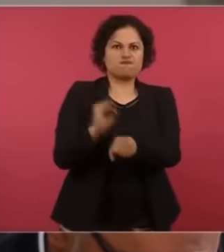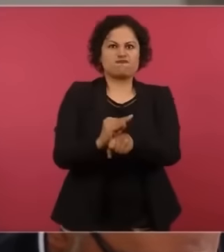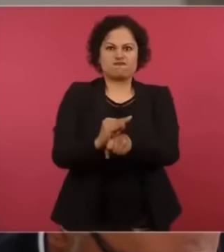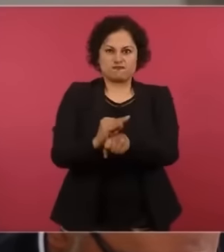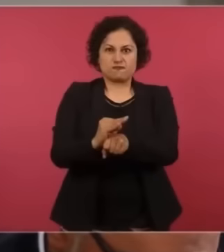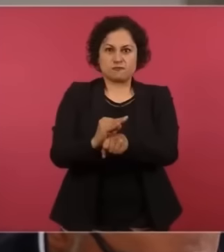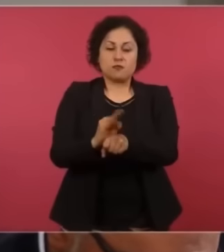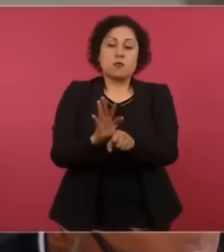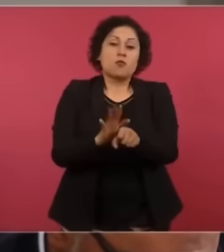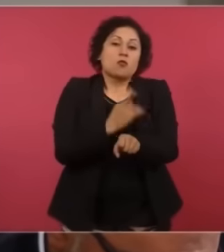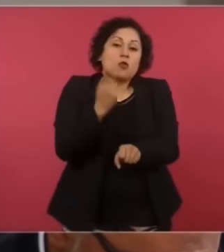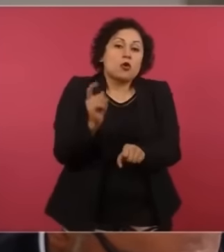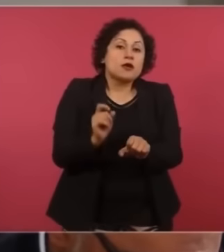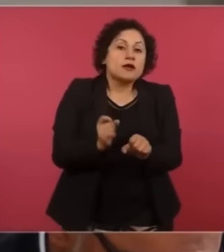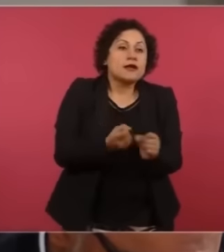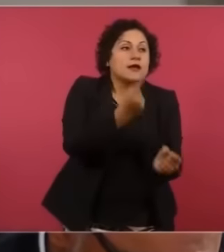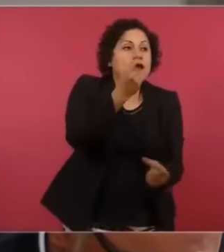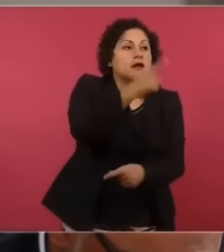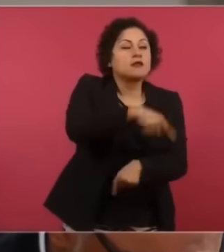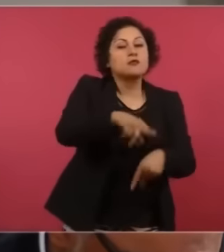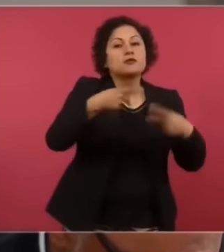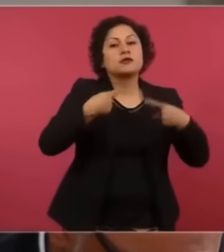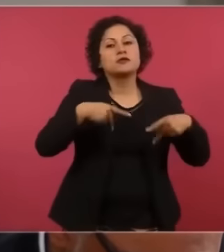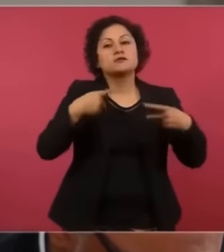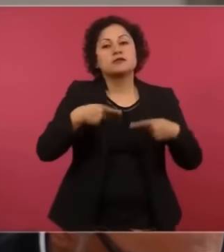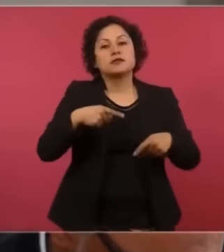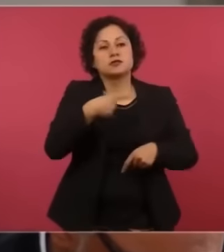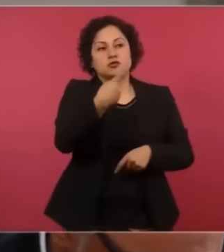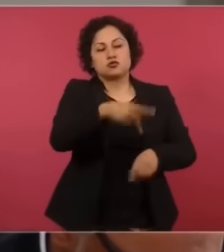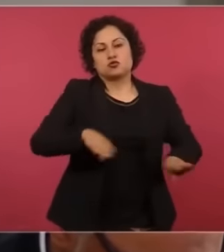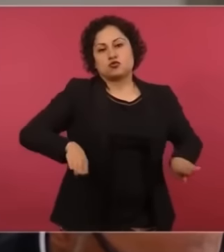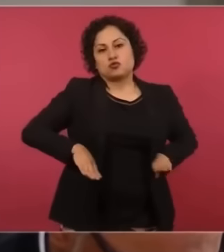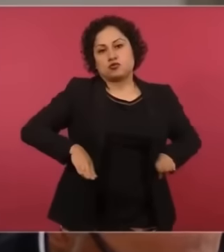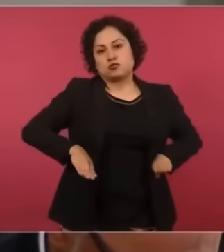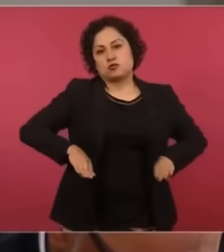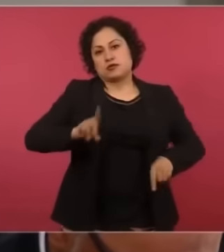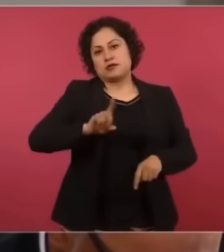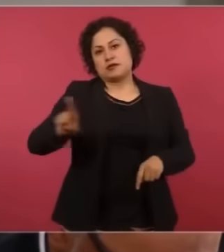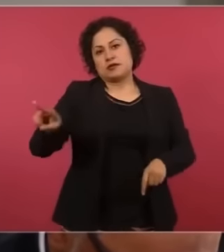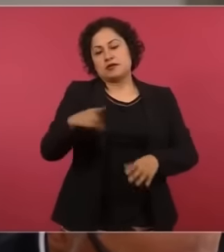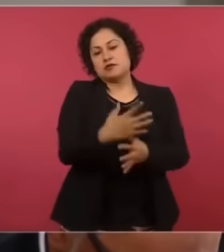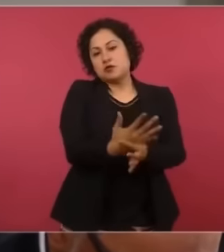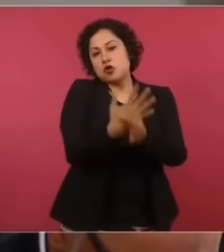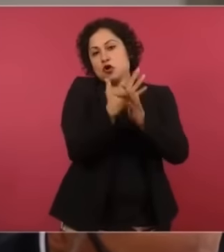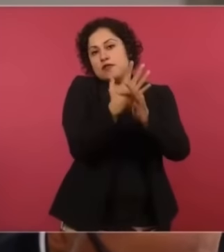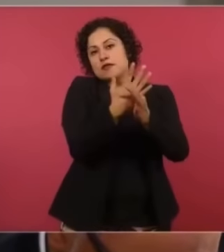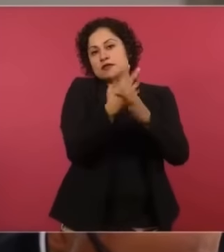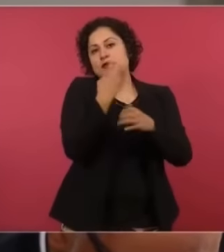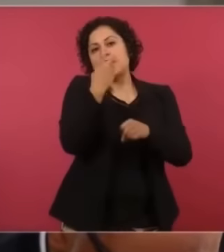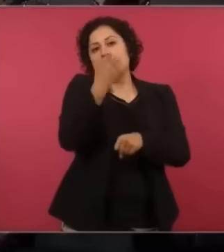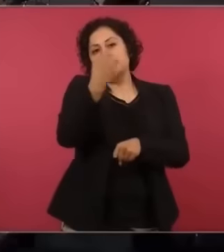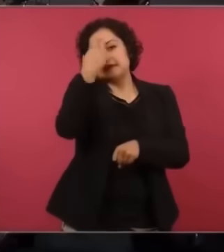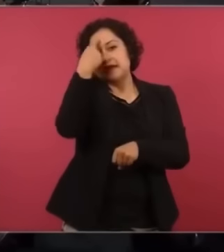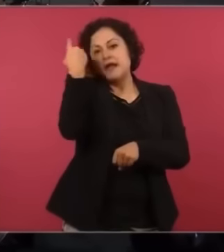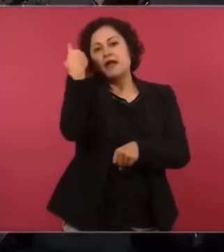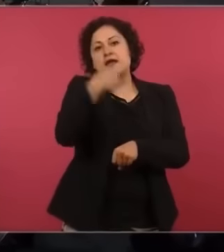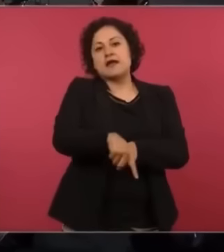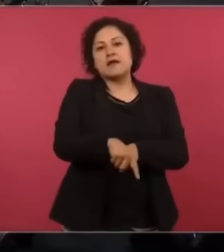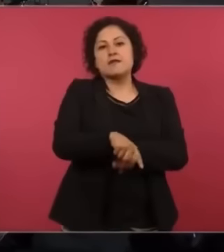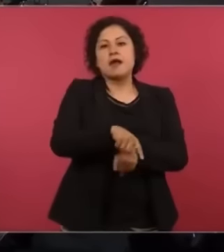proselitista, un acto electorero ante las elecciones del 2 de junio? ¿Cuál sería su respuesta, presidente?